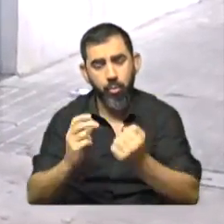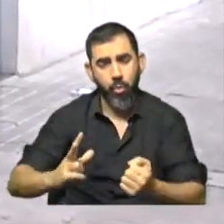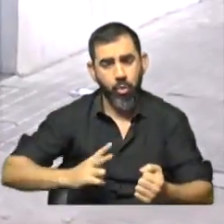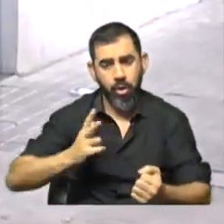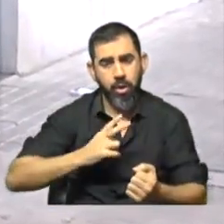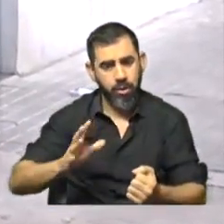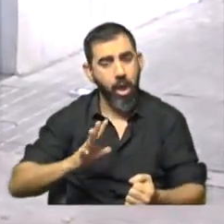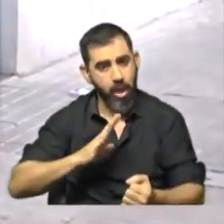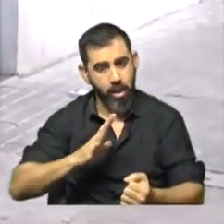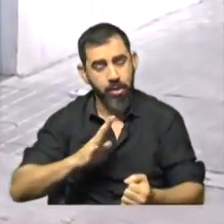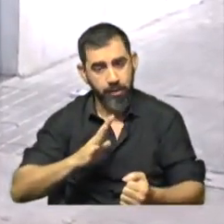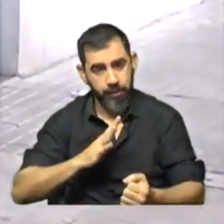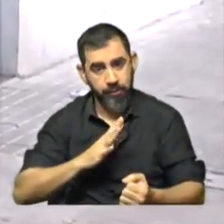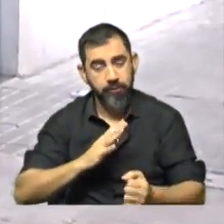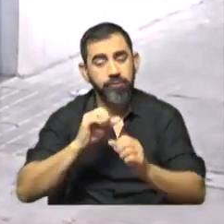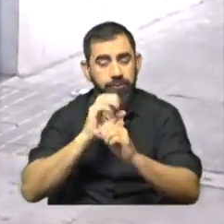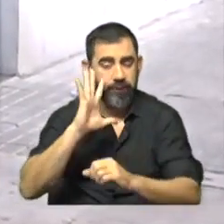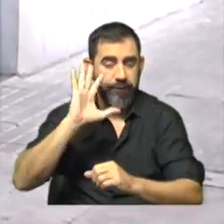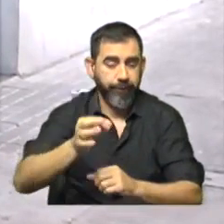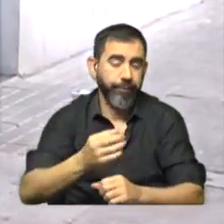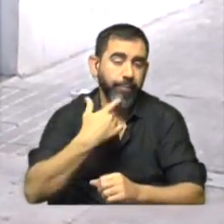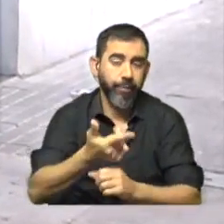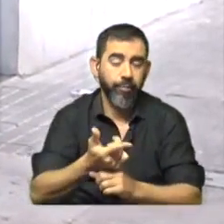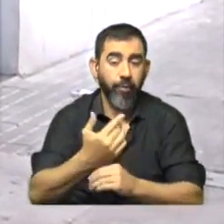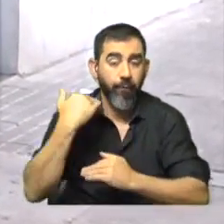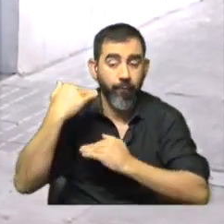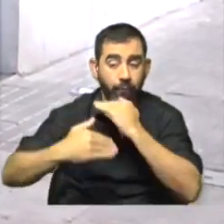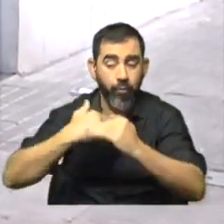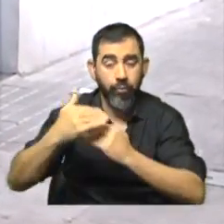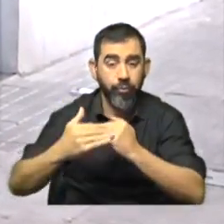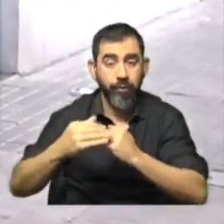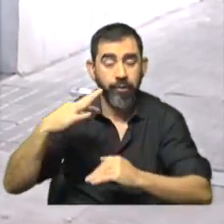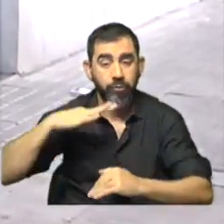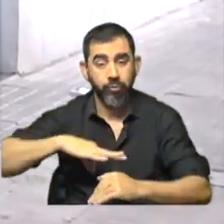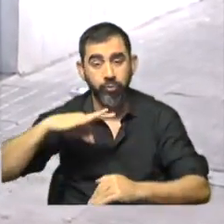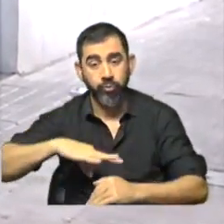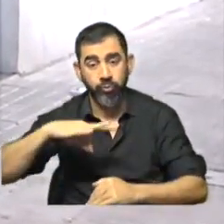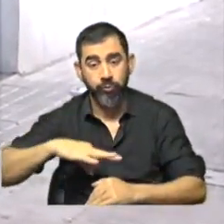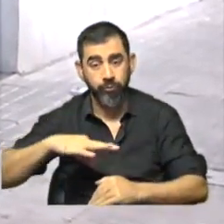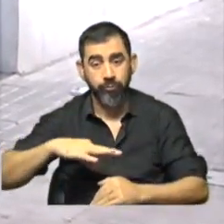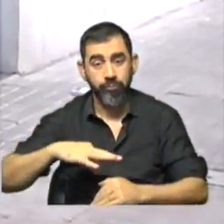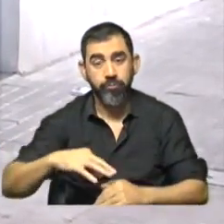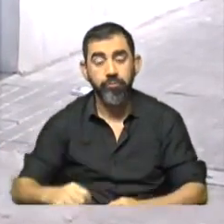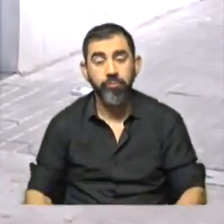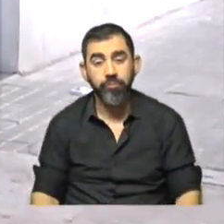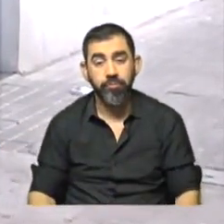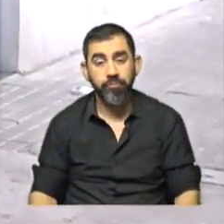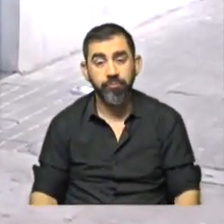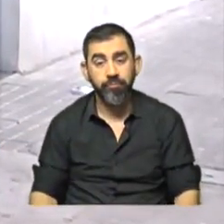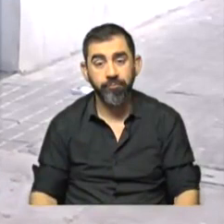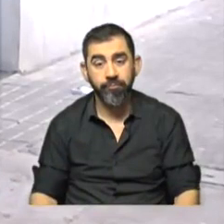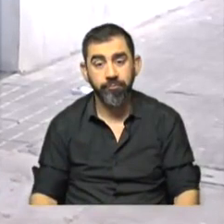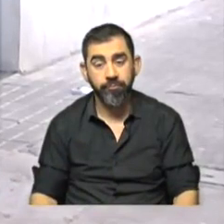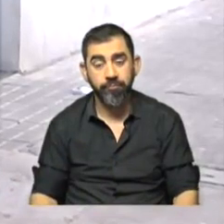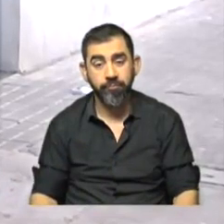está generando, que se puede ver, por ejemplo, en la evolución de la masa salarial, que es lo que se apropia al conjunto de asalariados